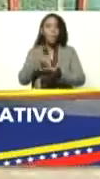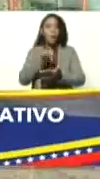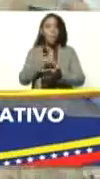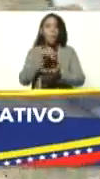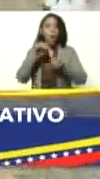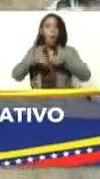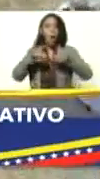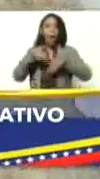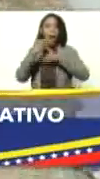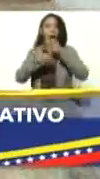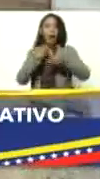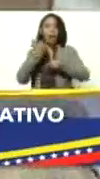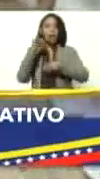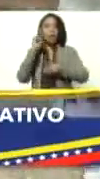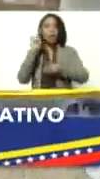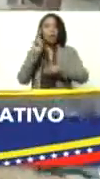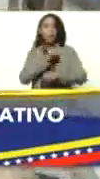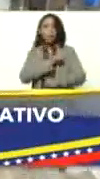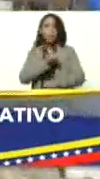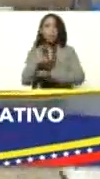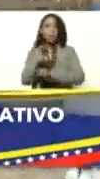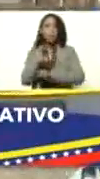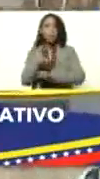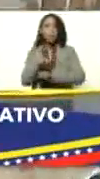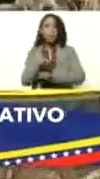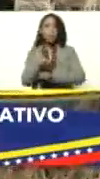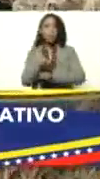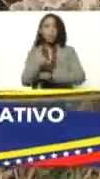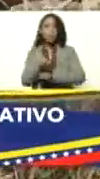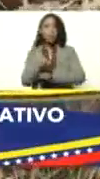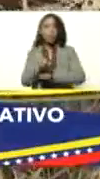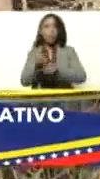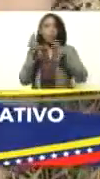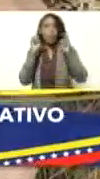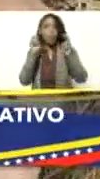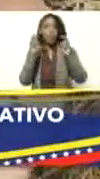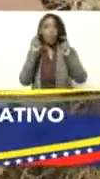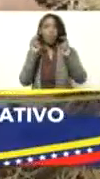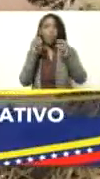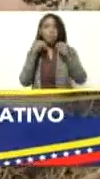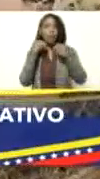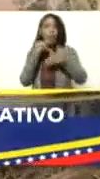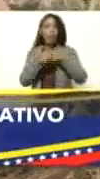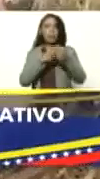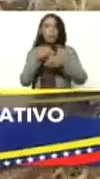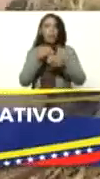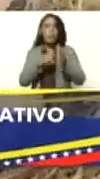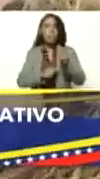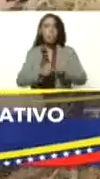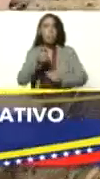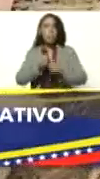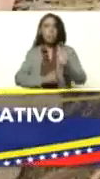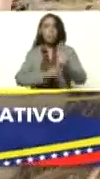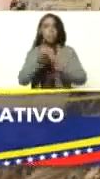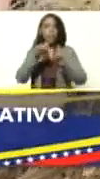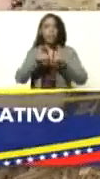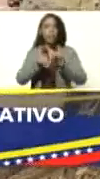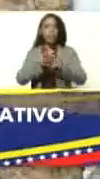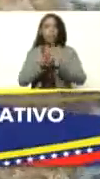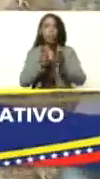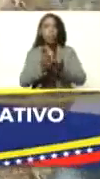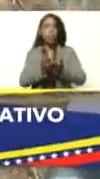digamos cumplen con las condiciones para ser las más desarrolladas en el planeta,